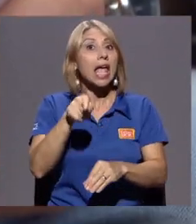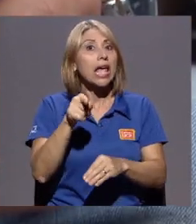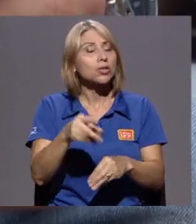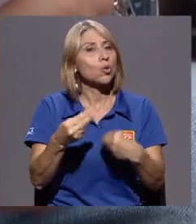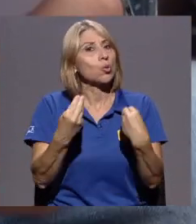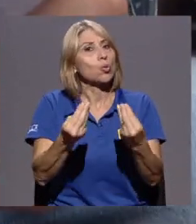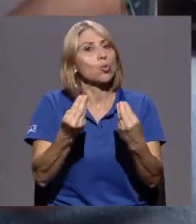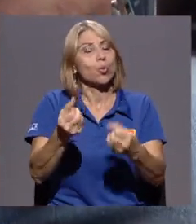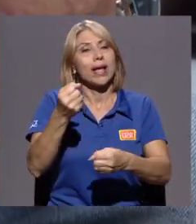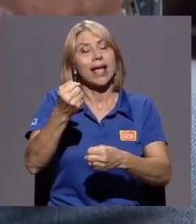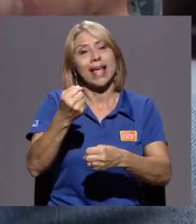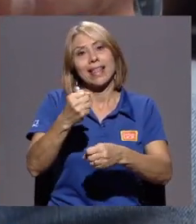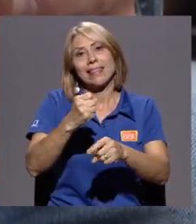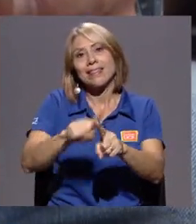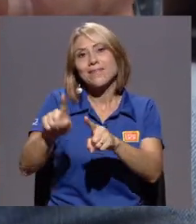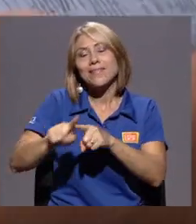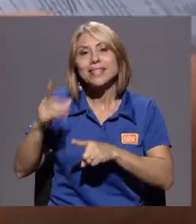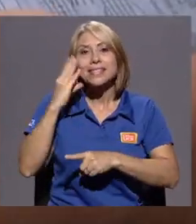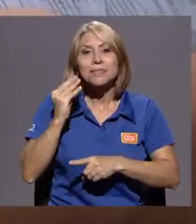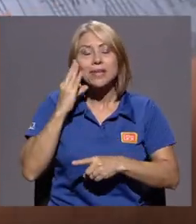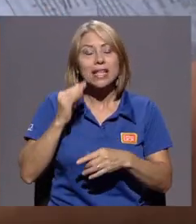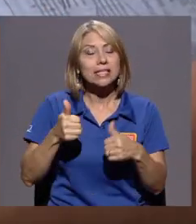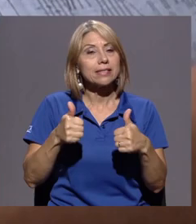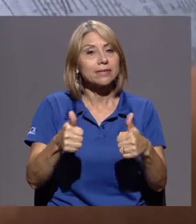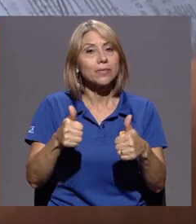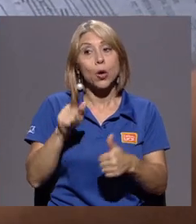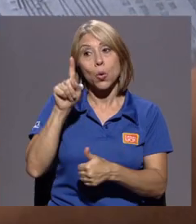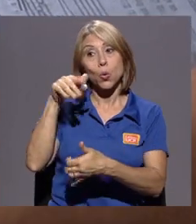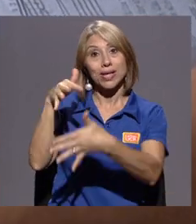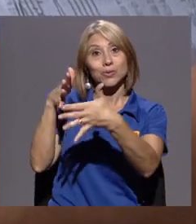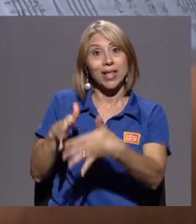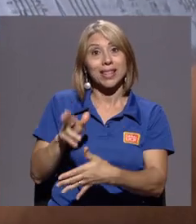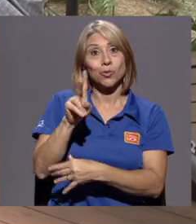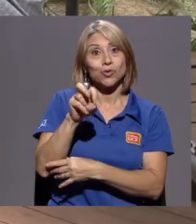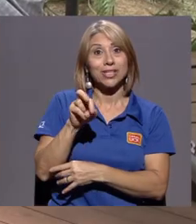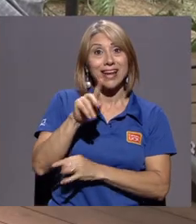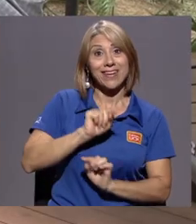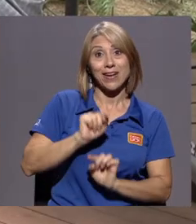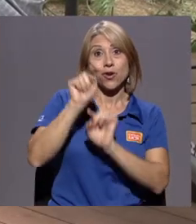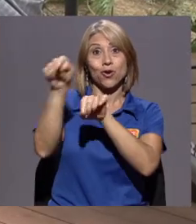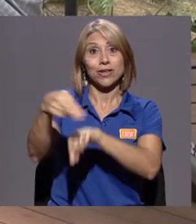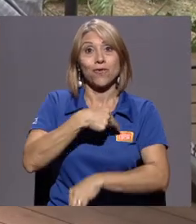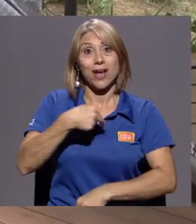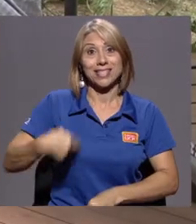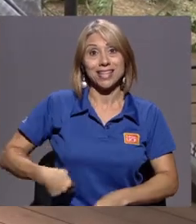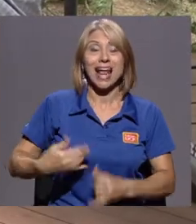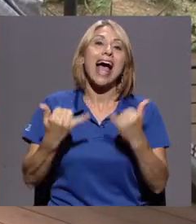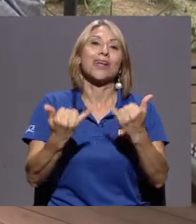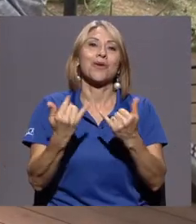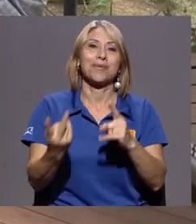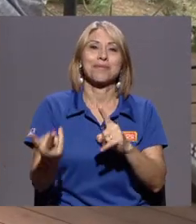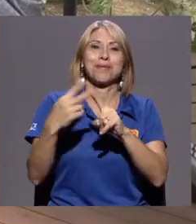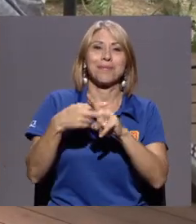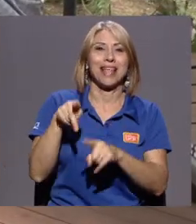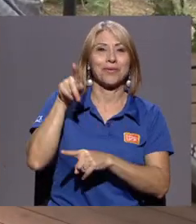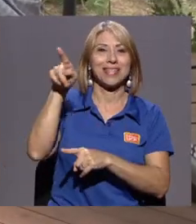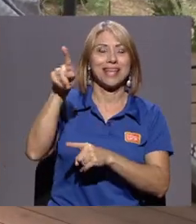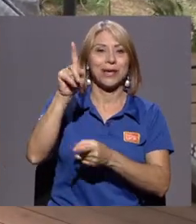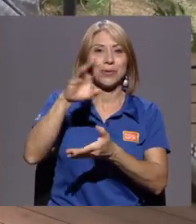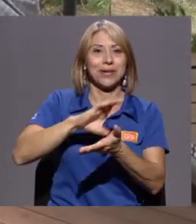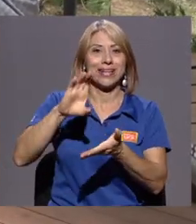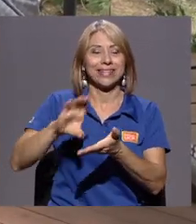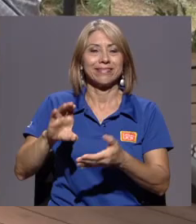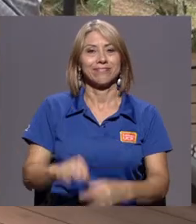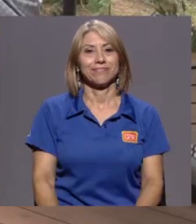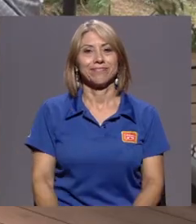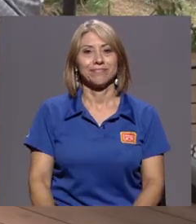tantas experiencias enriquecedoras, que uno de los estudiantes de la UCR lo llevó a China y actualmente lo está implementando allá en una escuela secundaria.